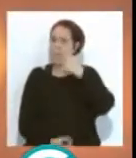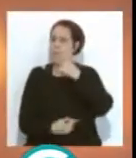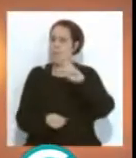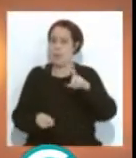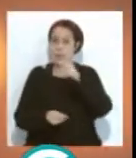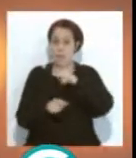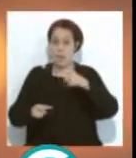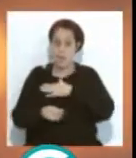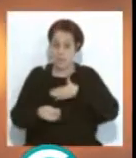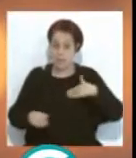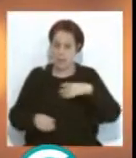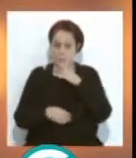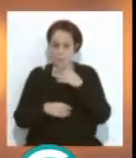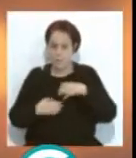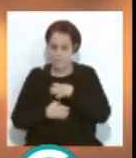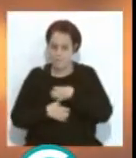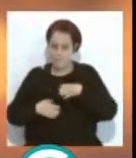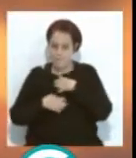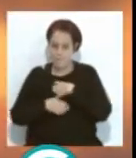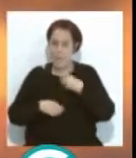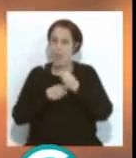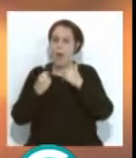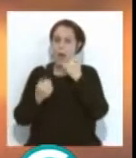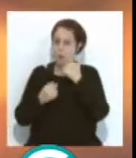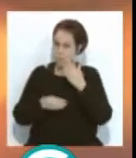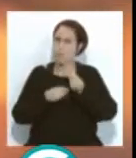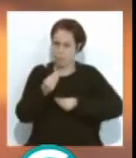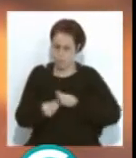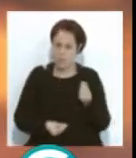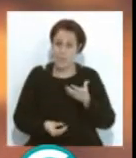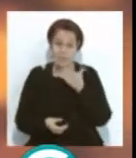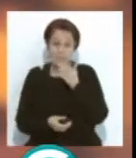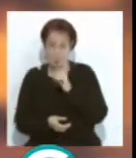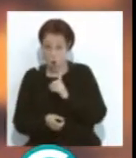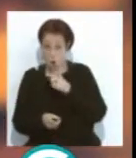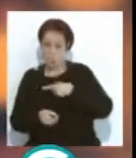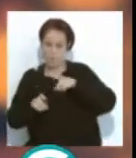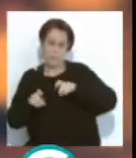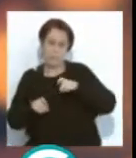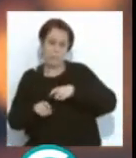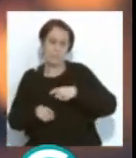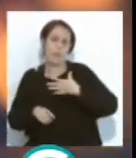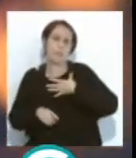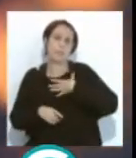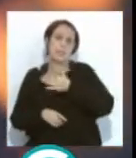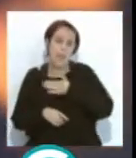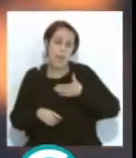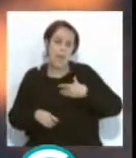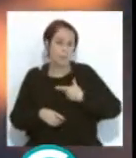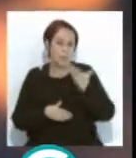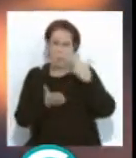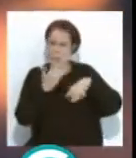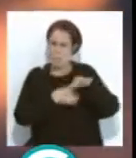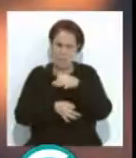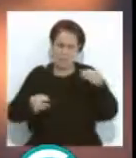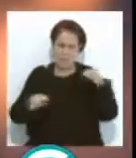quiera hacer algo porque tenga inquietud por hacer algo lo va a hacer, el que no y te apetezca descansar va a tener la excusa perfecta para descansar, para no tener que